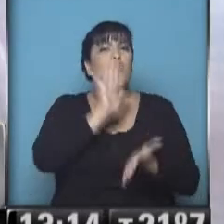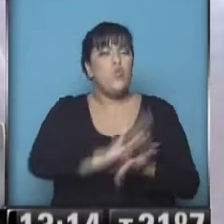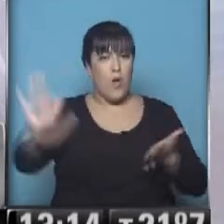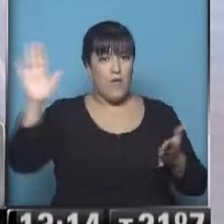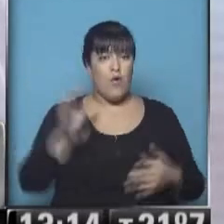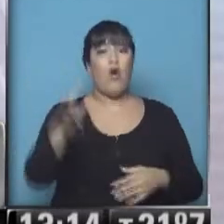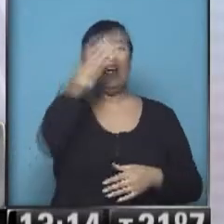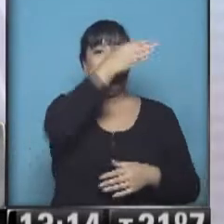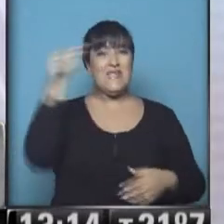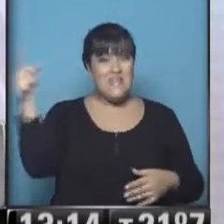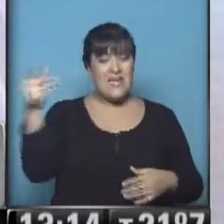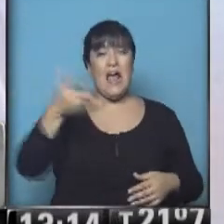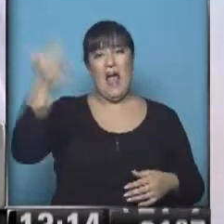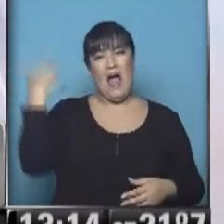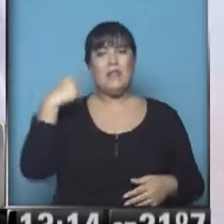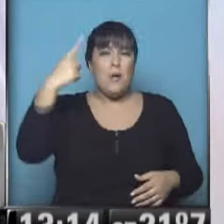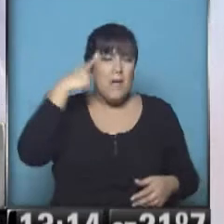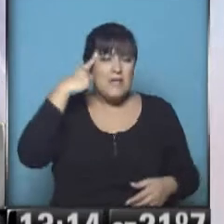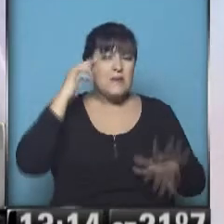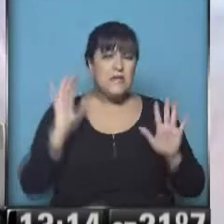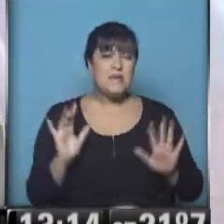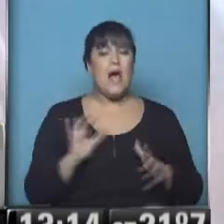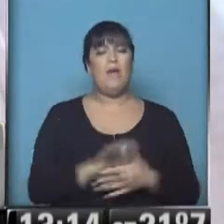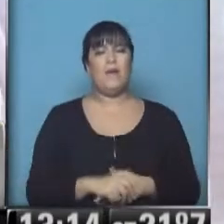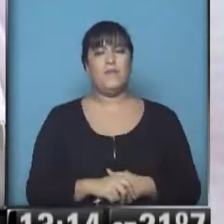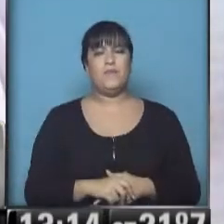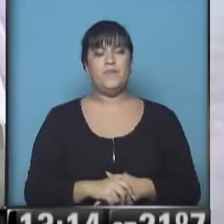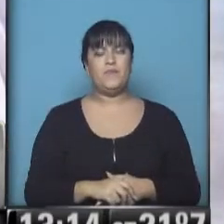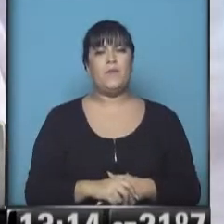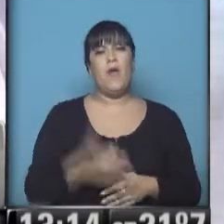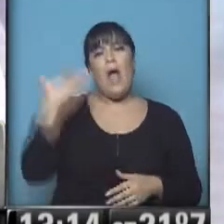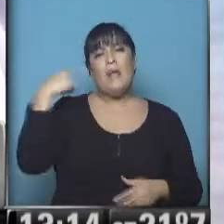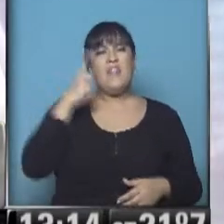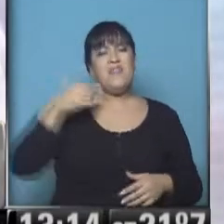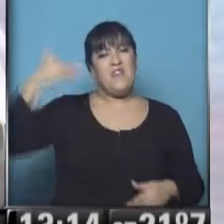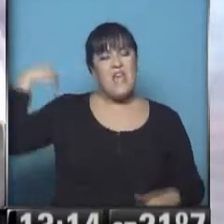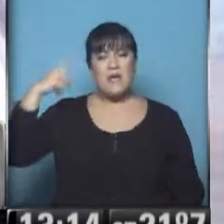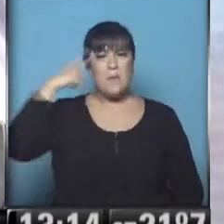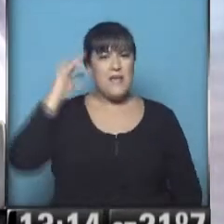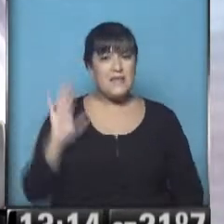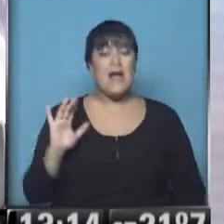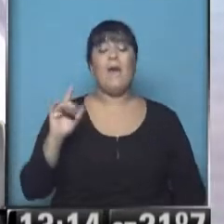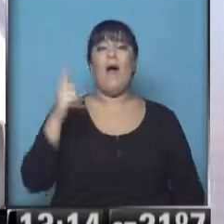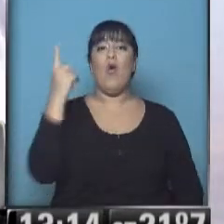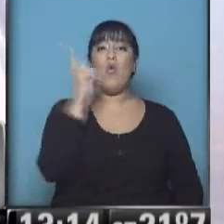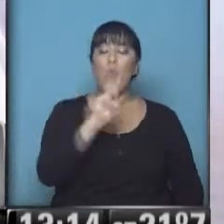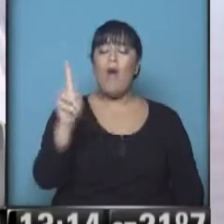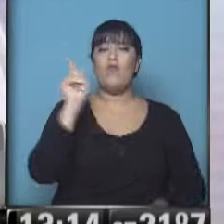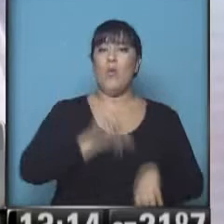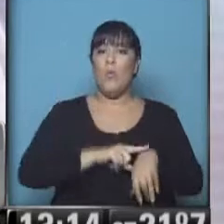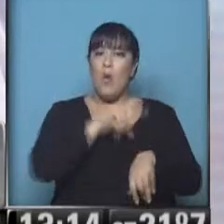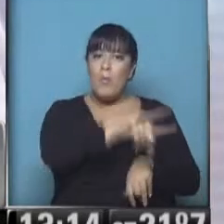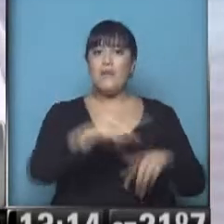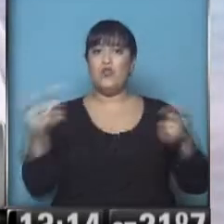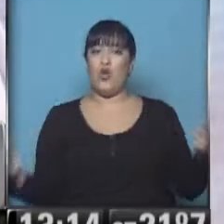Presidenta de la Nación se pensaba y se ha venido barajando en todos estos días la agenda, que una vez terminado la